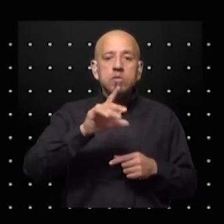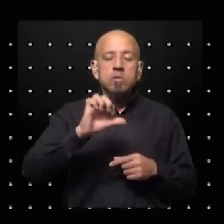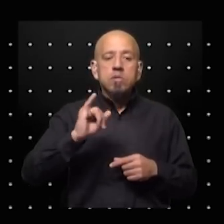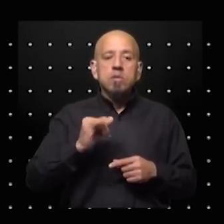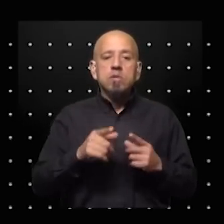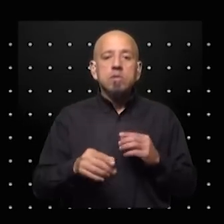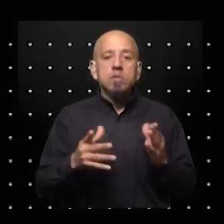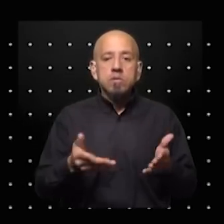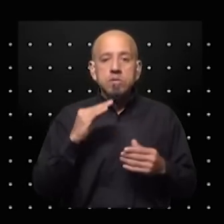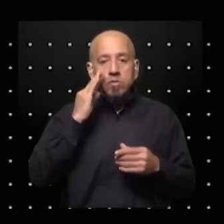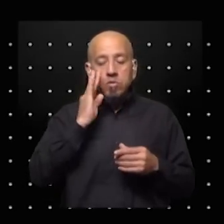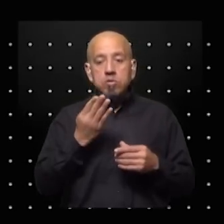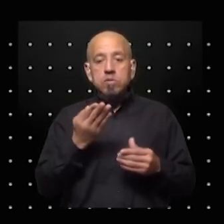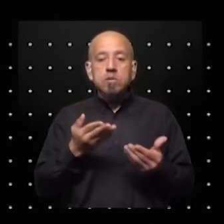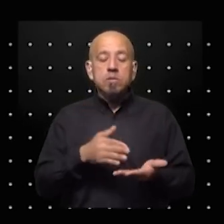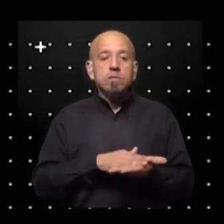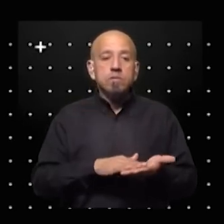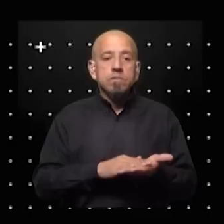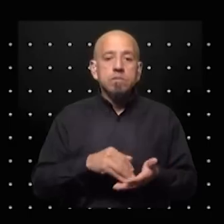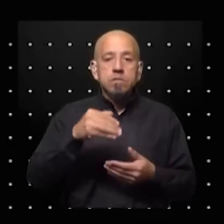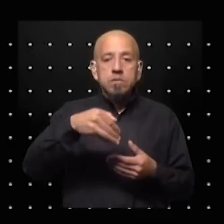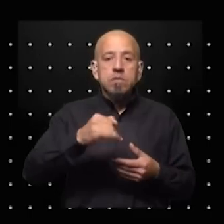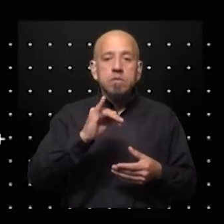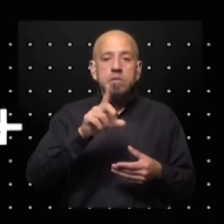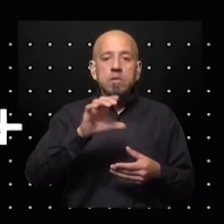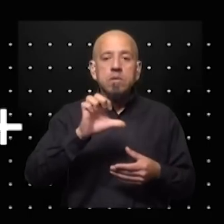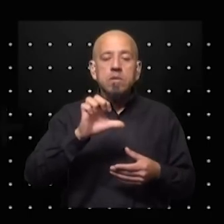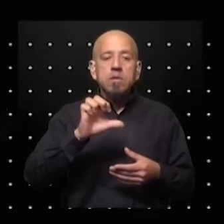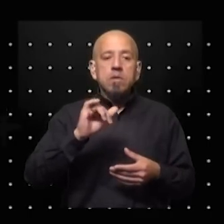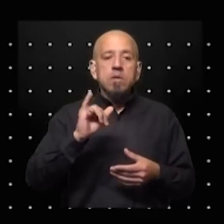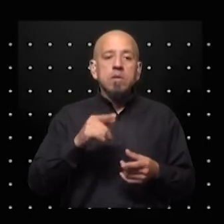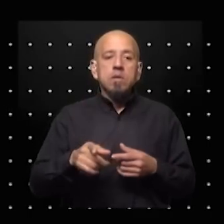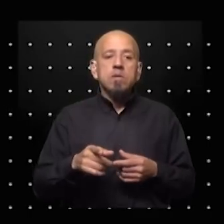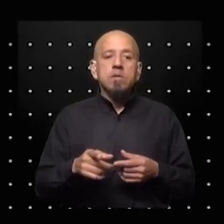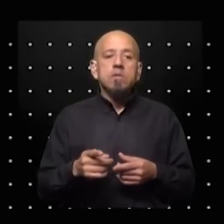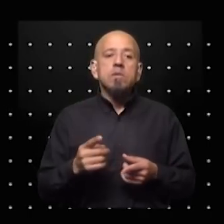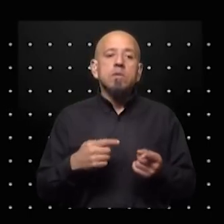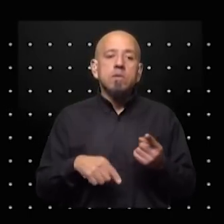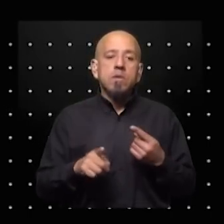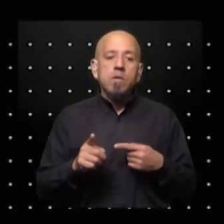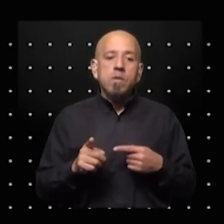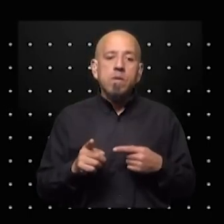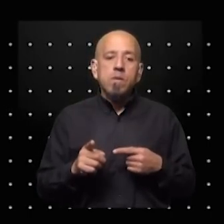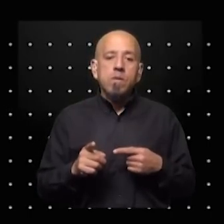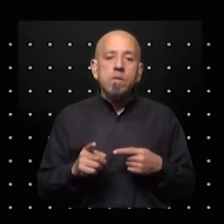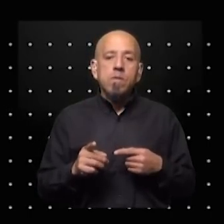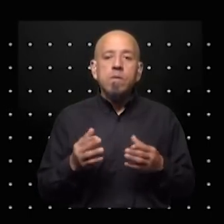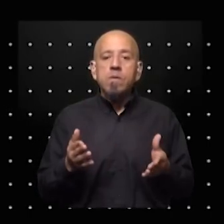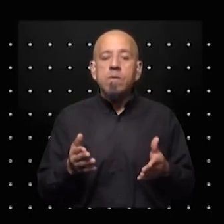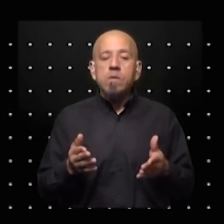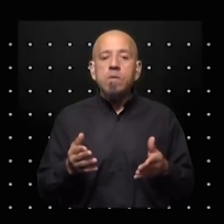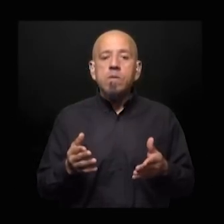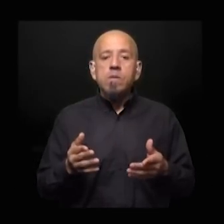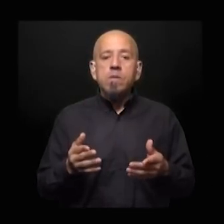no los conocía nadie Milei es muy conocido y es probable que esté en un número